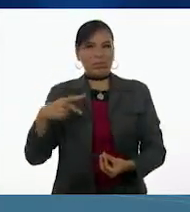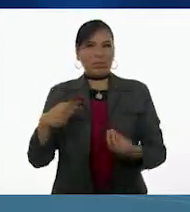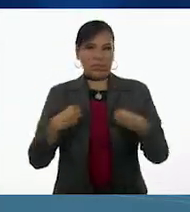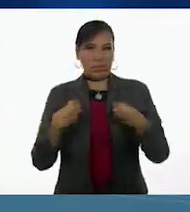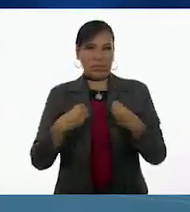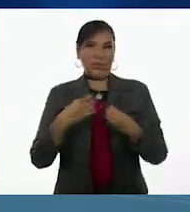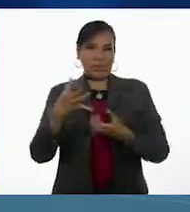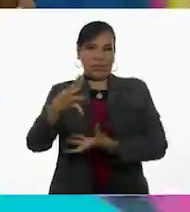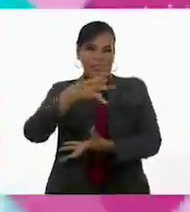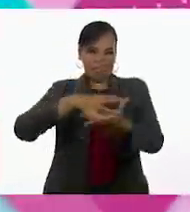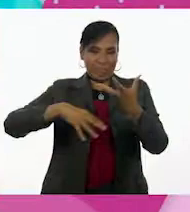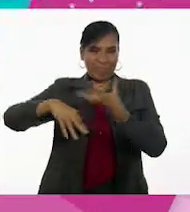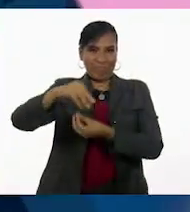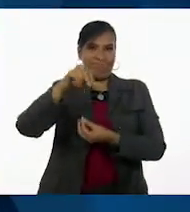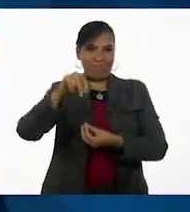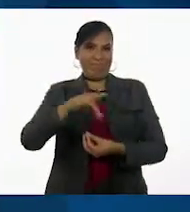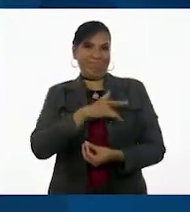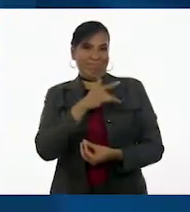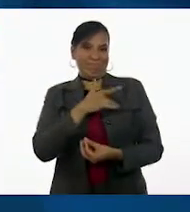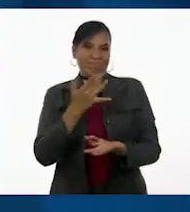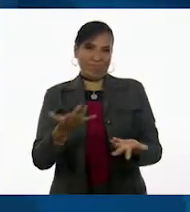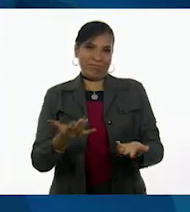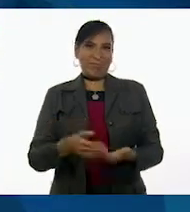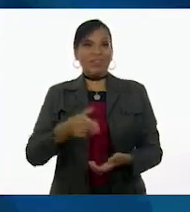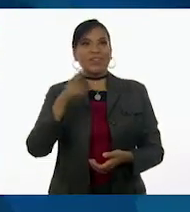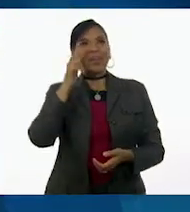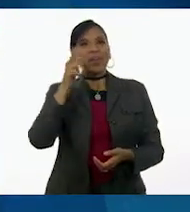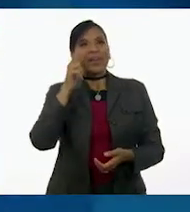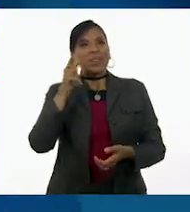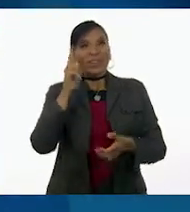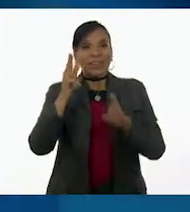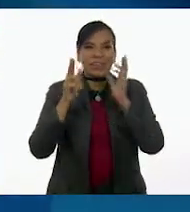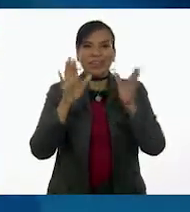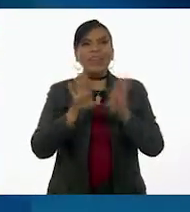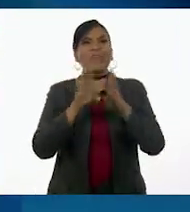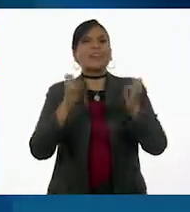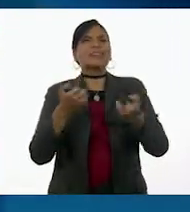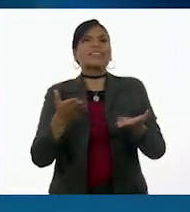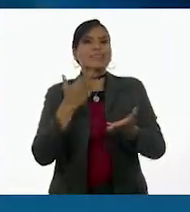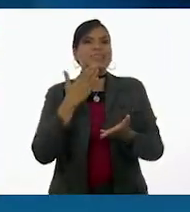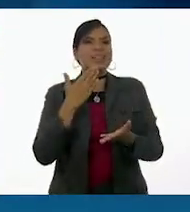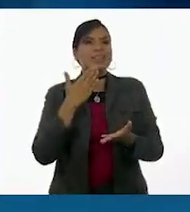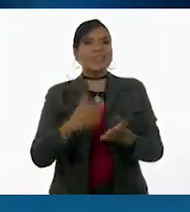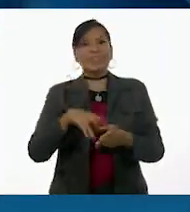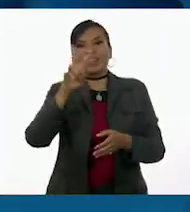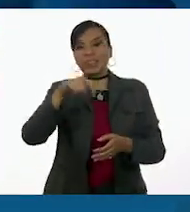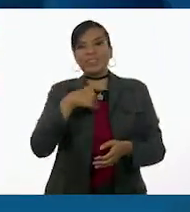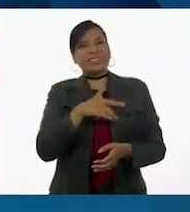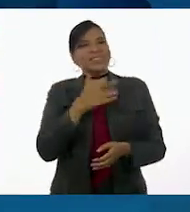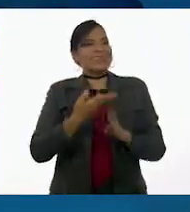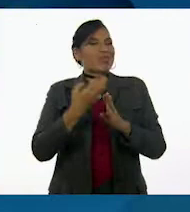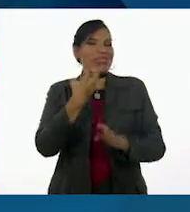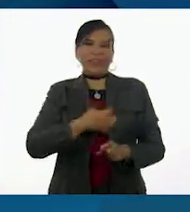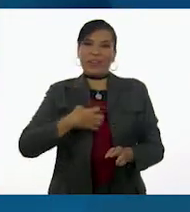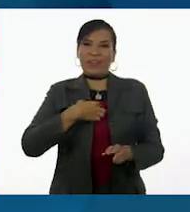magia de la empatía. Hola, hola, ¿está? Hola, hola, ¿cómo están? Bien. Ay, la verdad es que yo estoy muy contenta de estar aquí